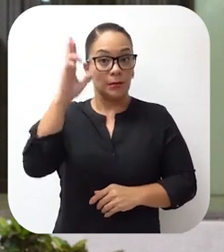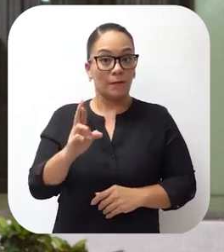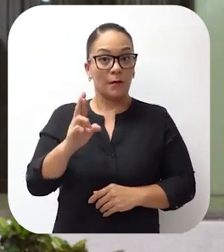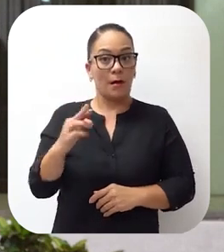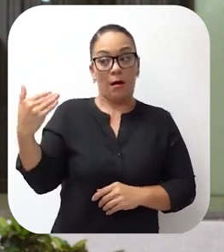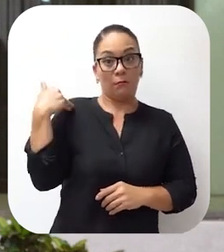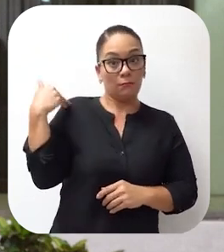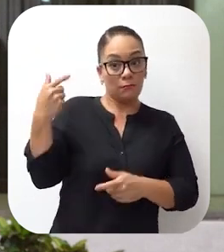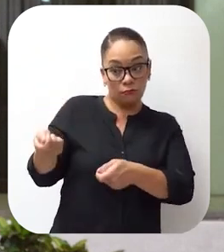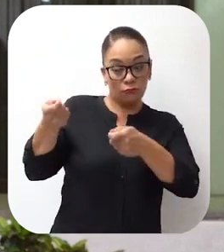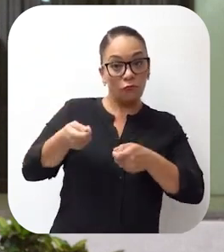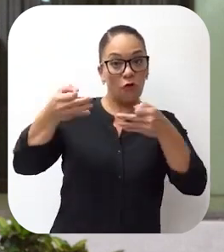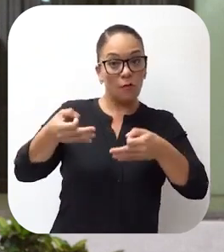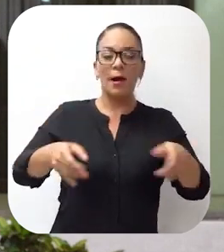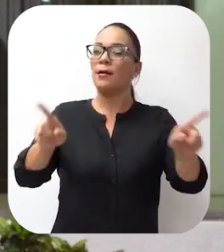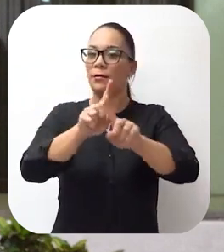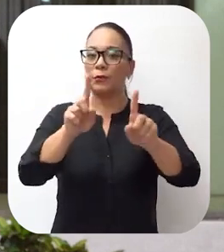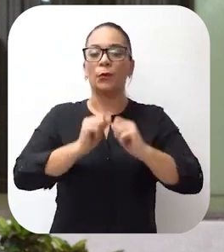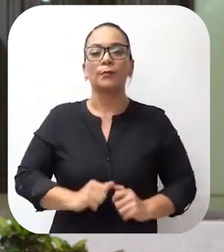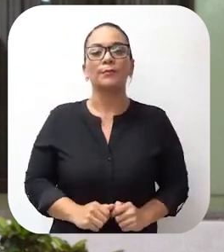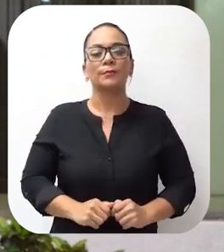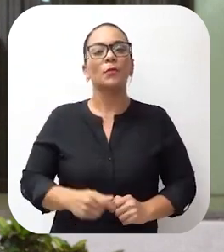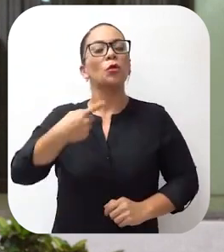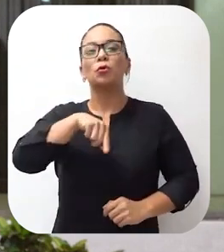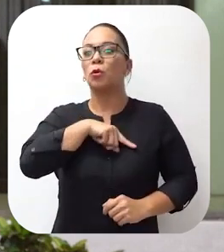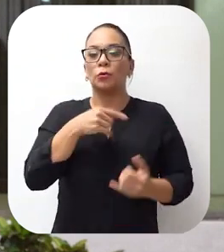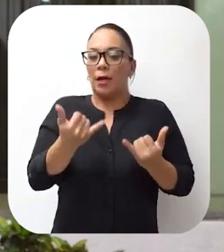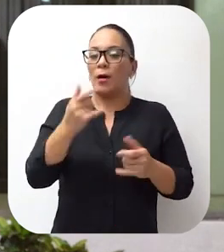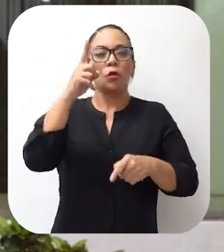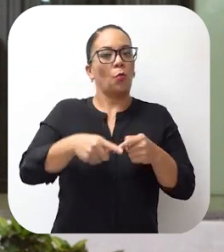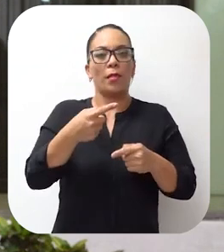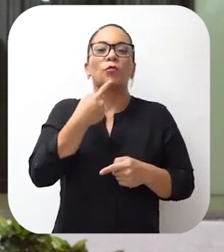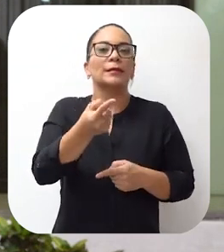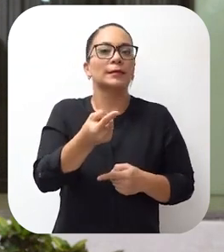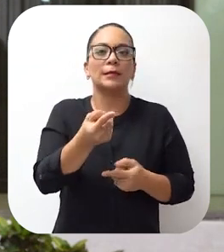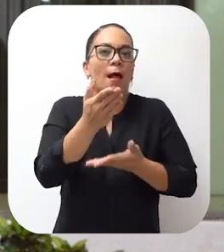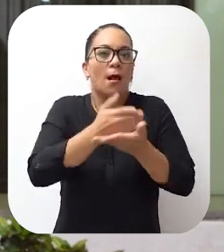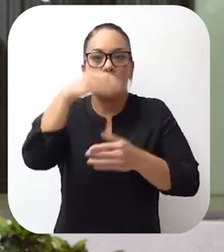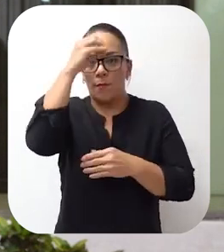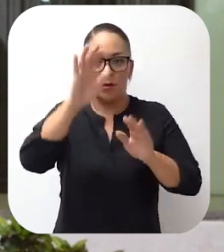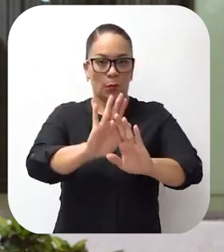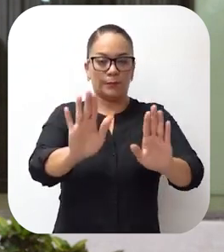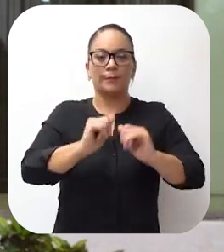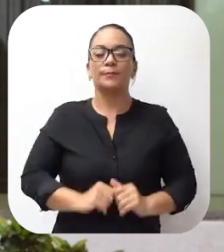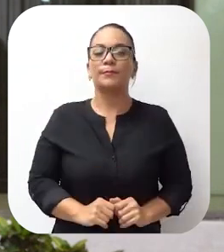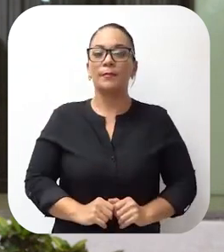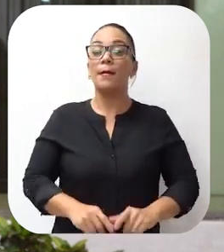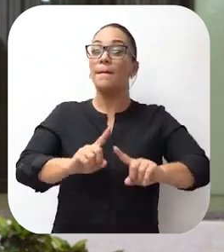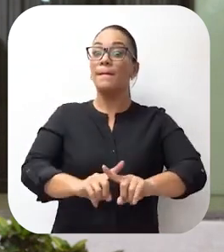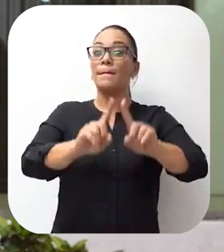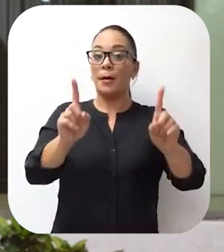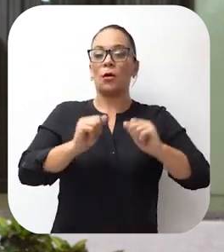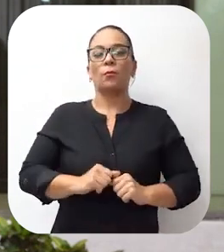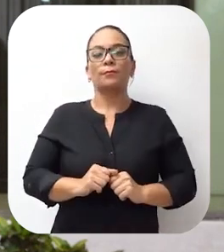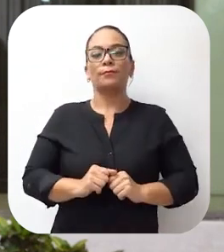no ha sido notificado de manera formal, por lo que no podemos emitir un criterio de fondo. Sin